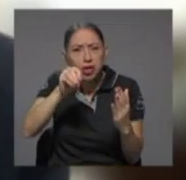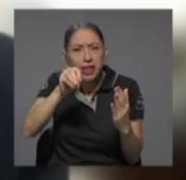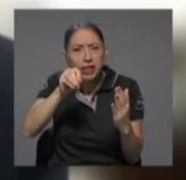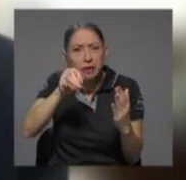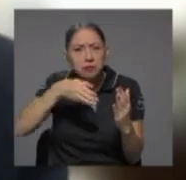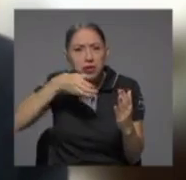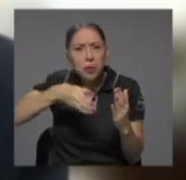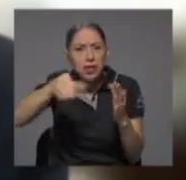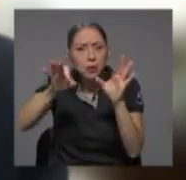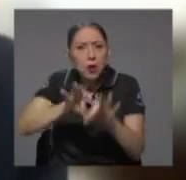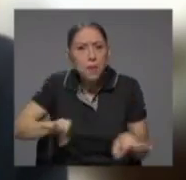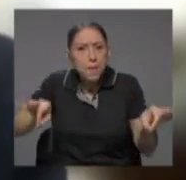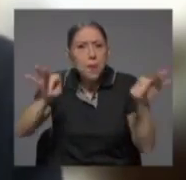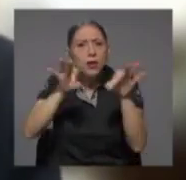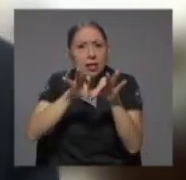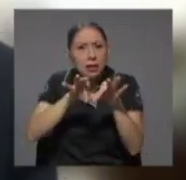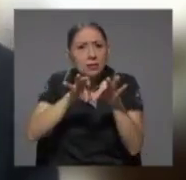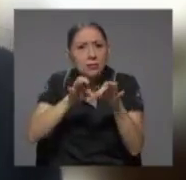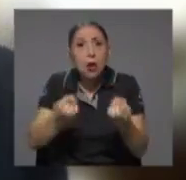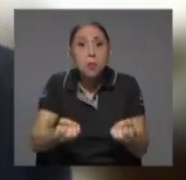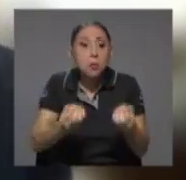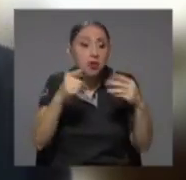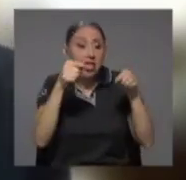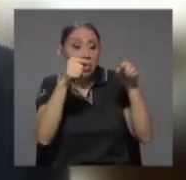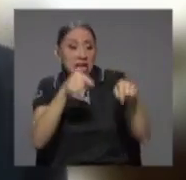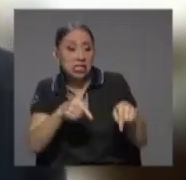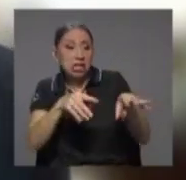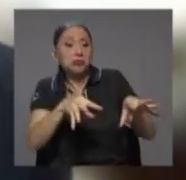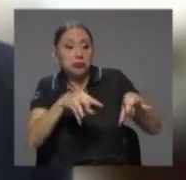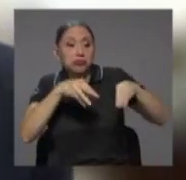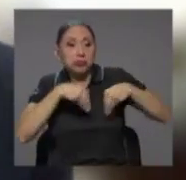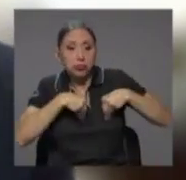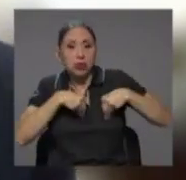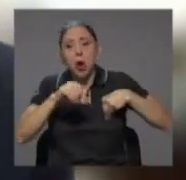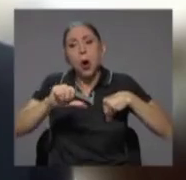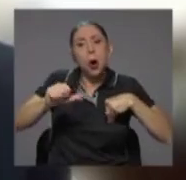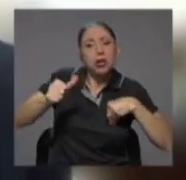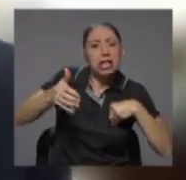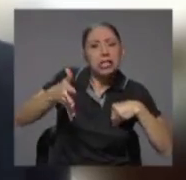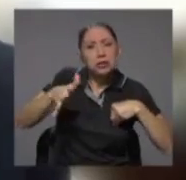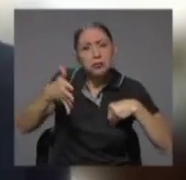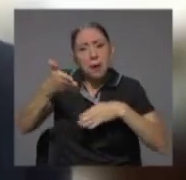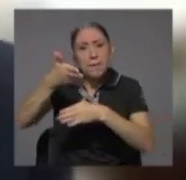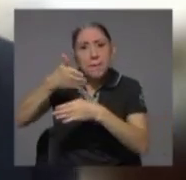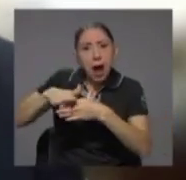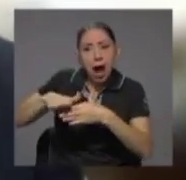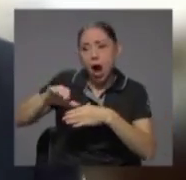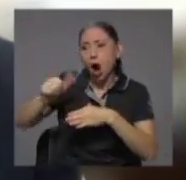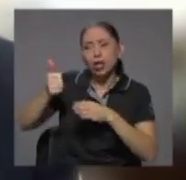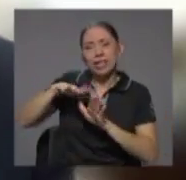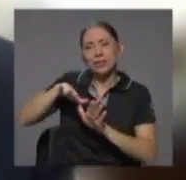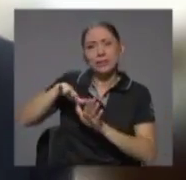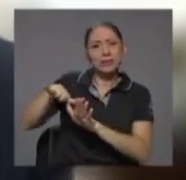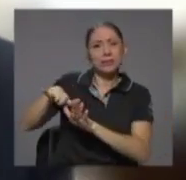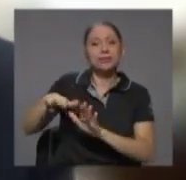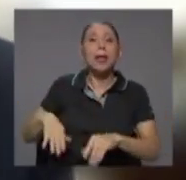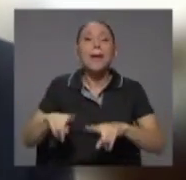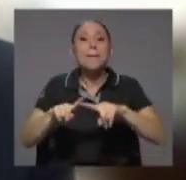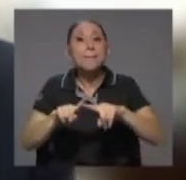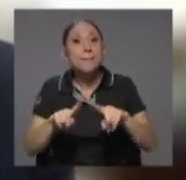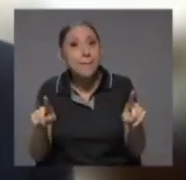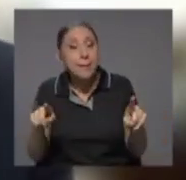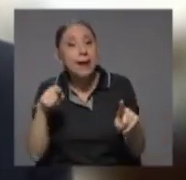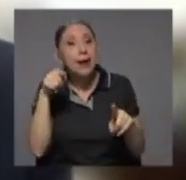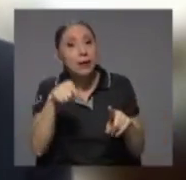muchas se acogieron otras se acogieron parcialmente y otras se descartaron pero fue un